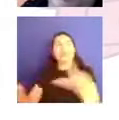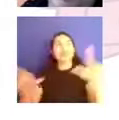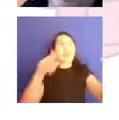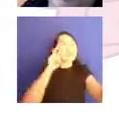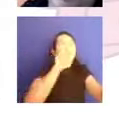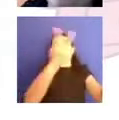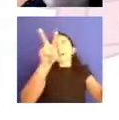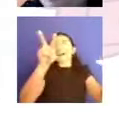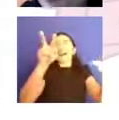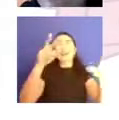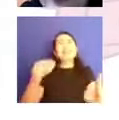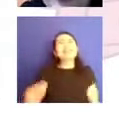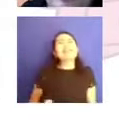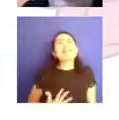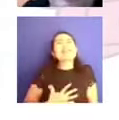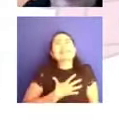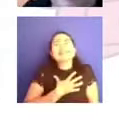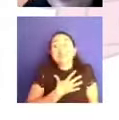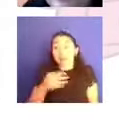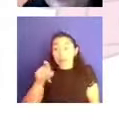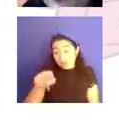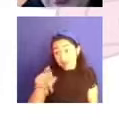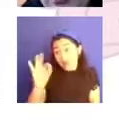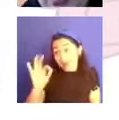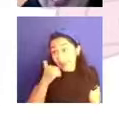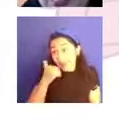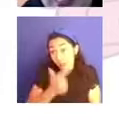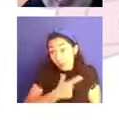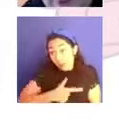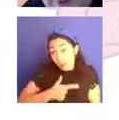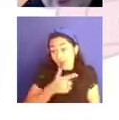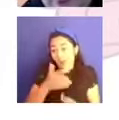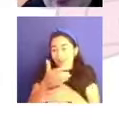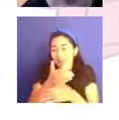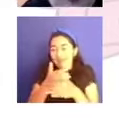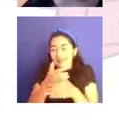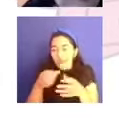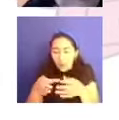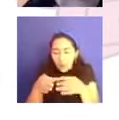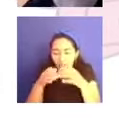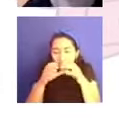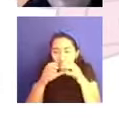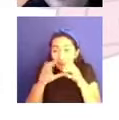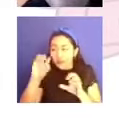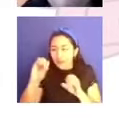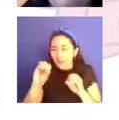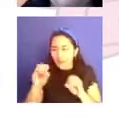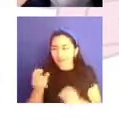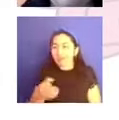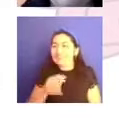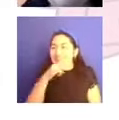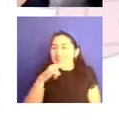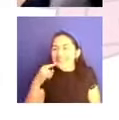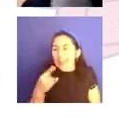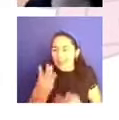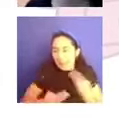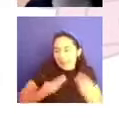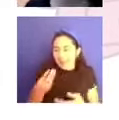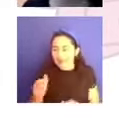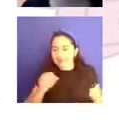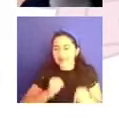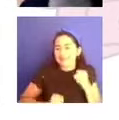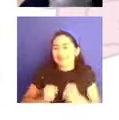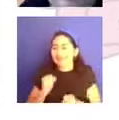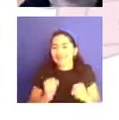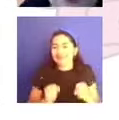¿no? Tomar un café, a me encanta escuchar la salsa, puede escuchar cualquier tipo de música, pero cuando algo me